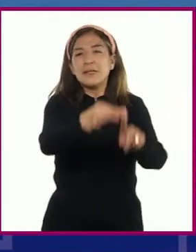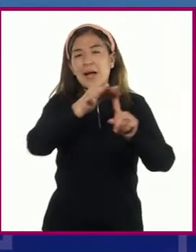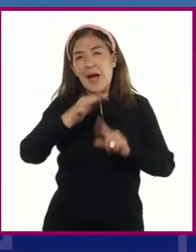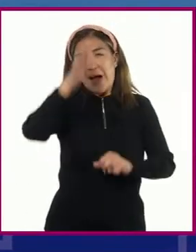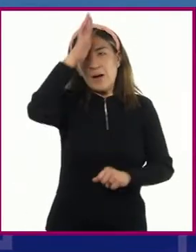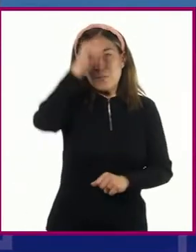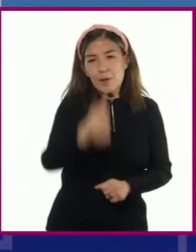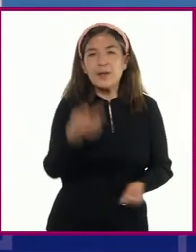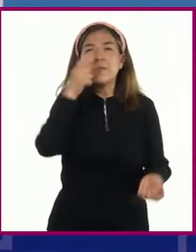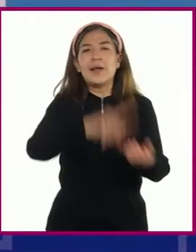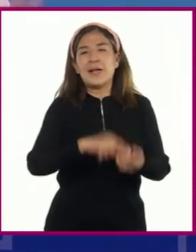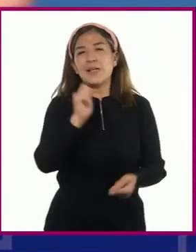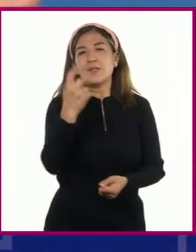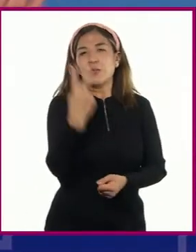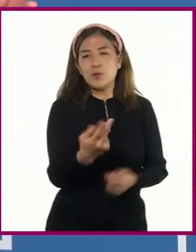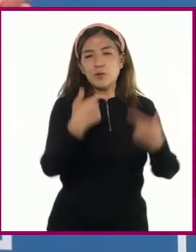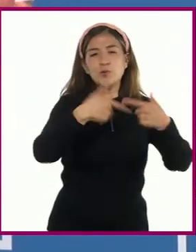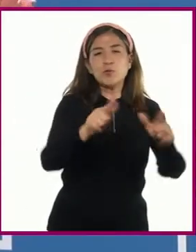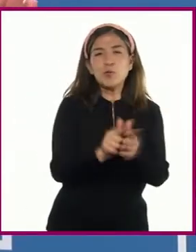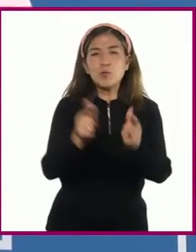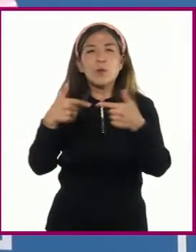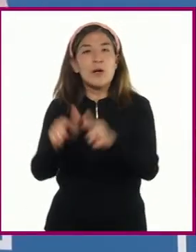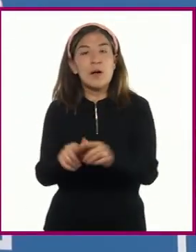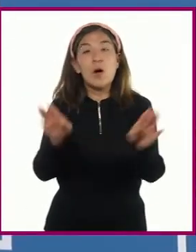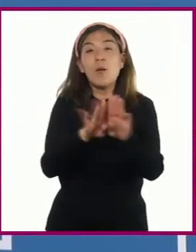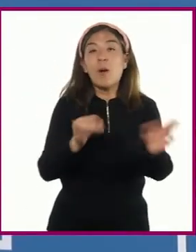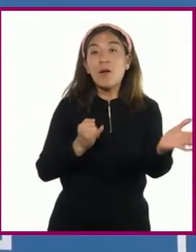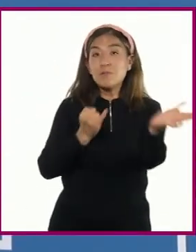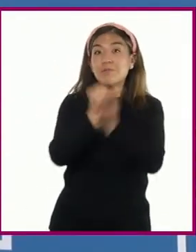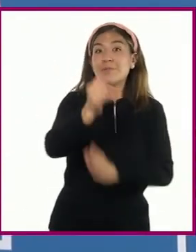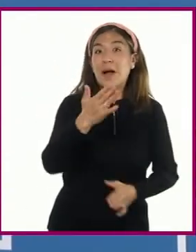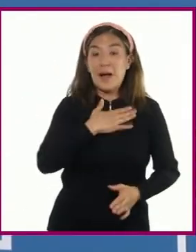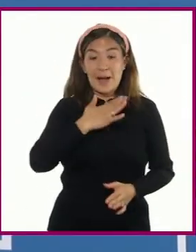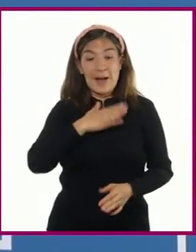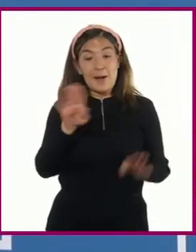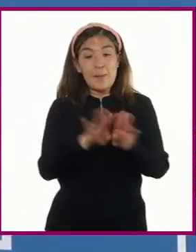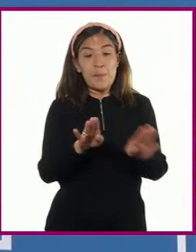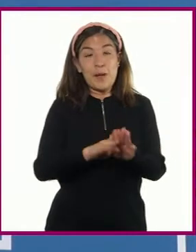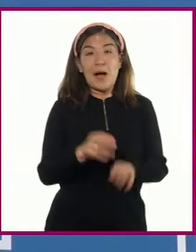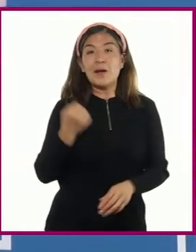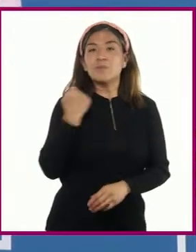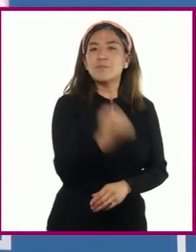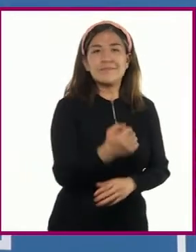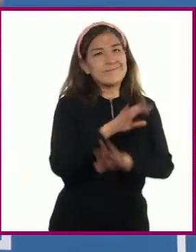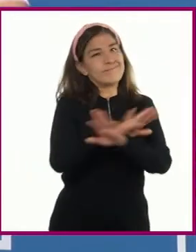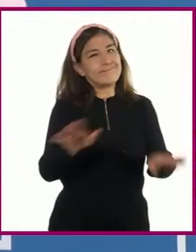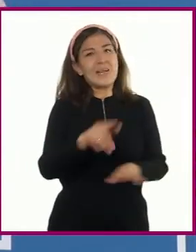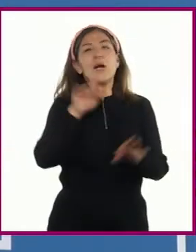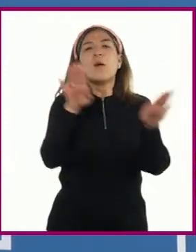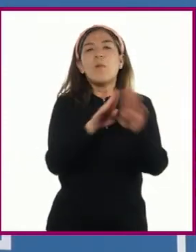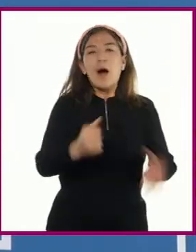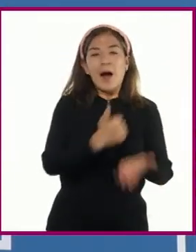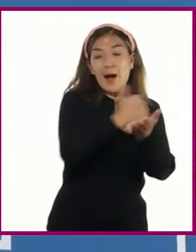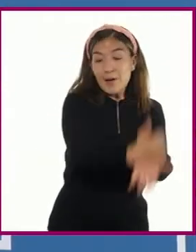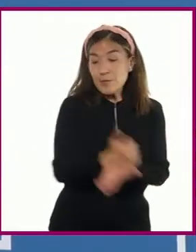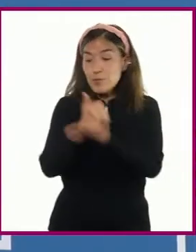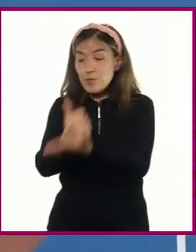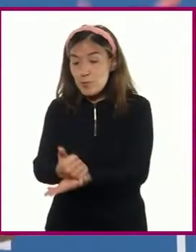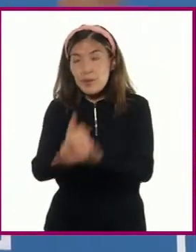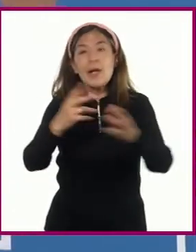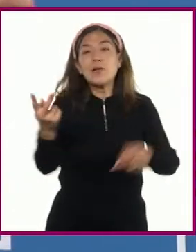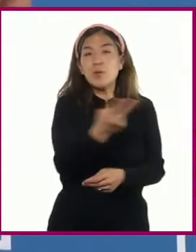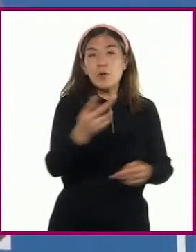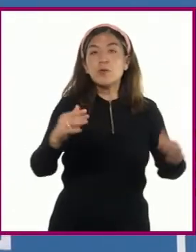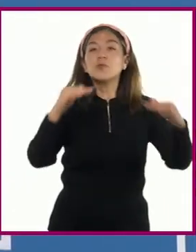entre las dos partes, sin tomar decisiones por ellas ni imponerlas. La decisión final siempre